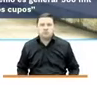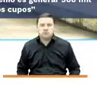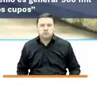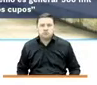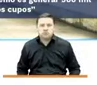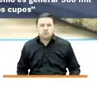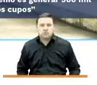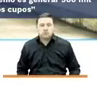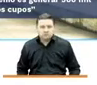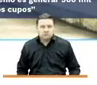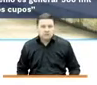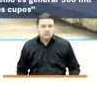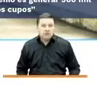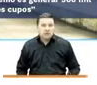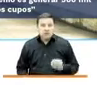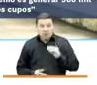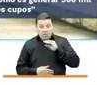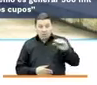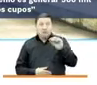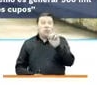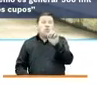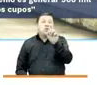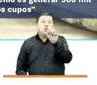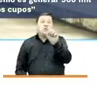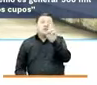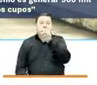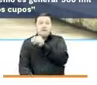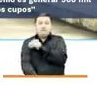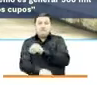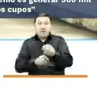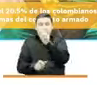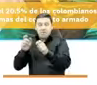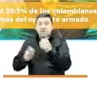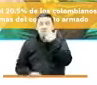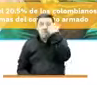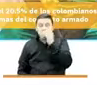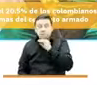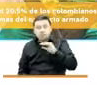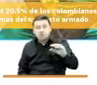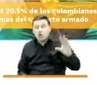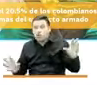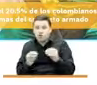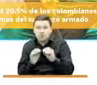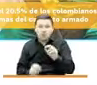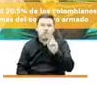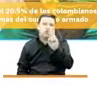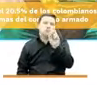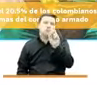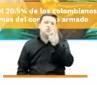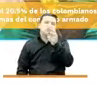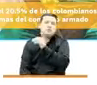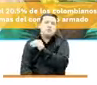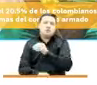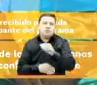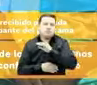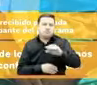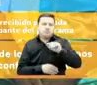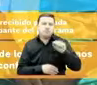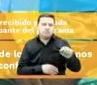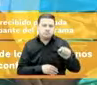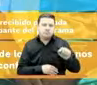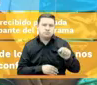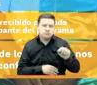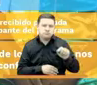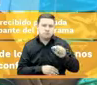Le entregamos dinero a 1.7 millones de personas mayores para un total de 2.8 billones de pesos que